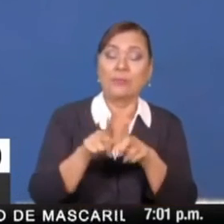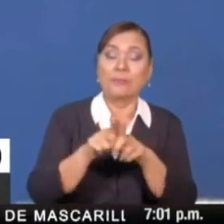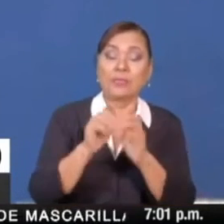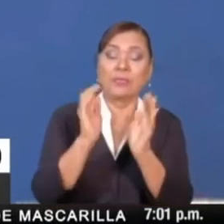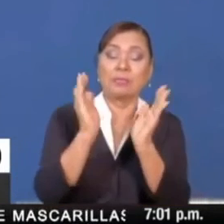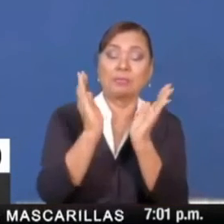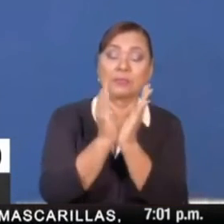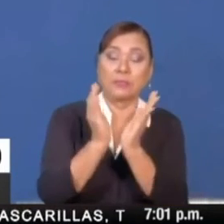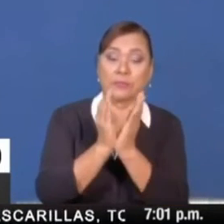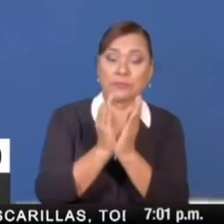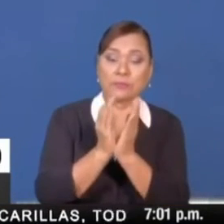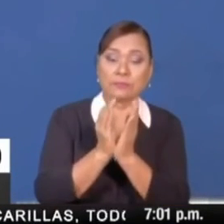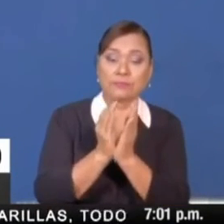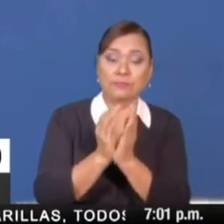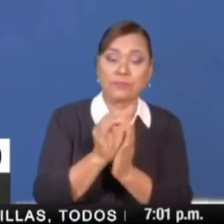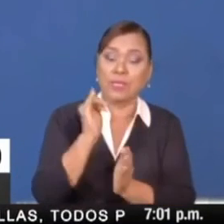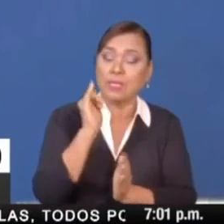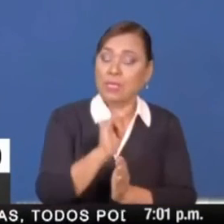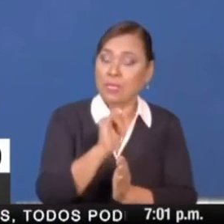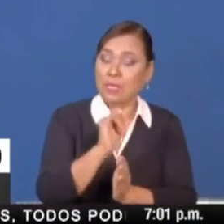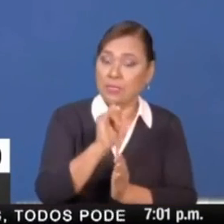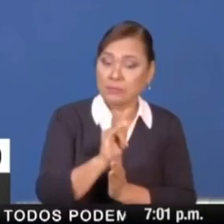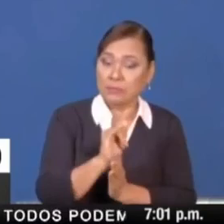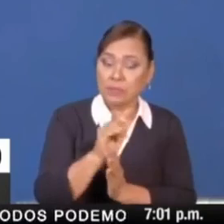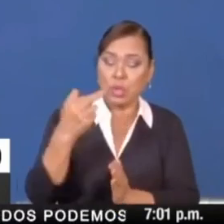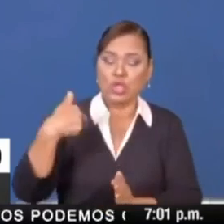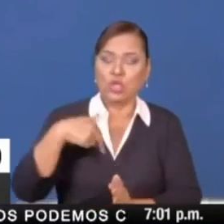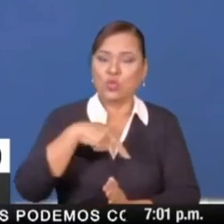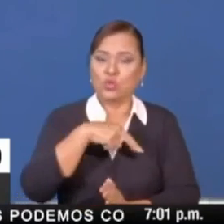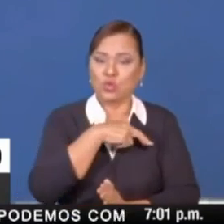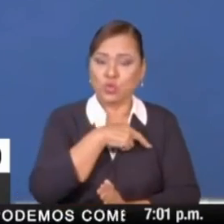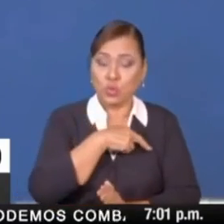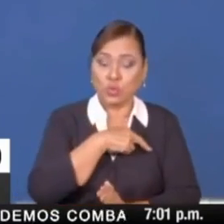Ser un hub logístico nos ha dado una gran ventaja.